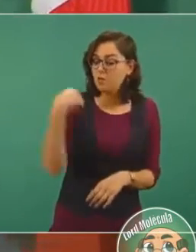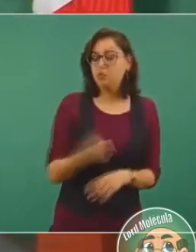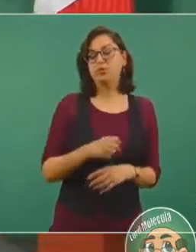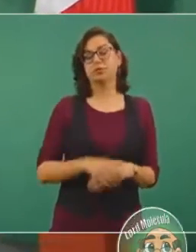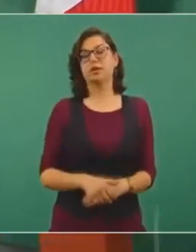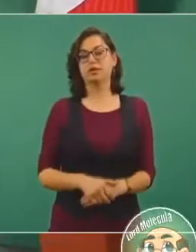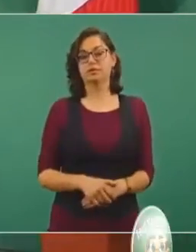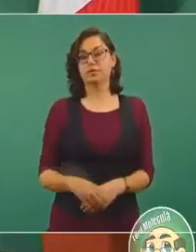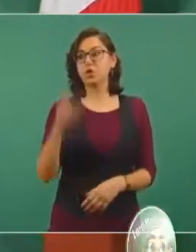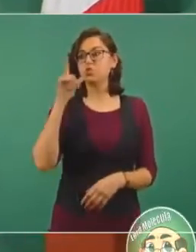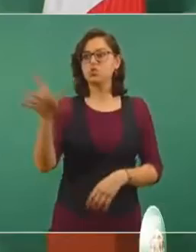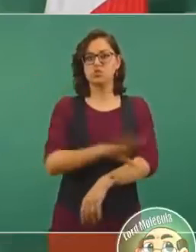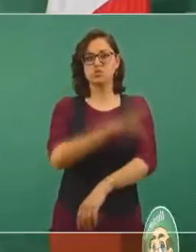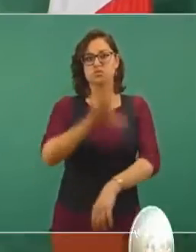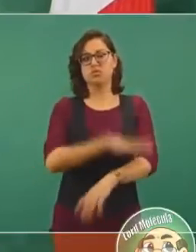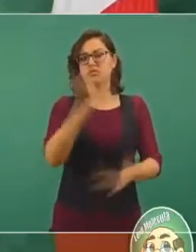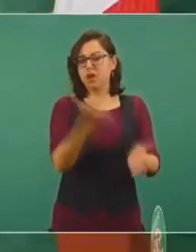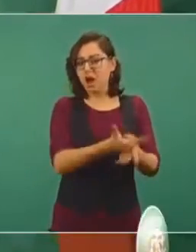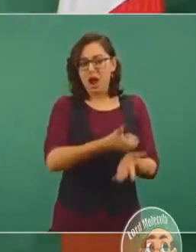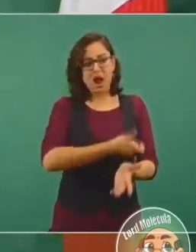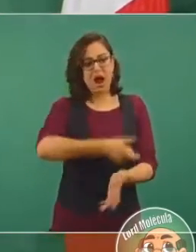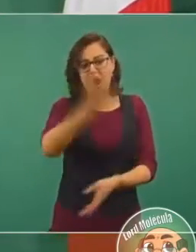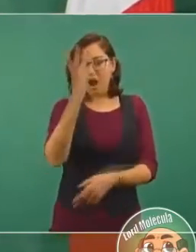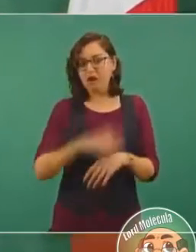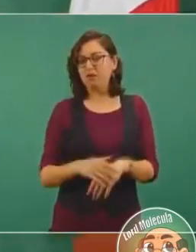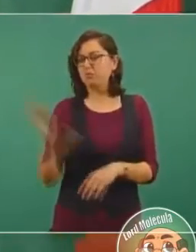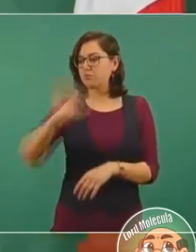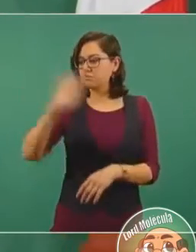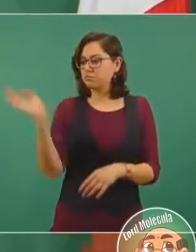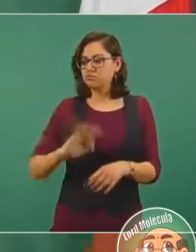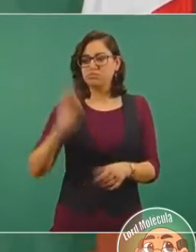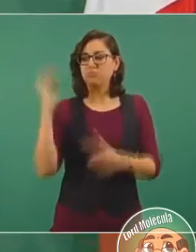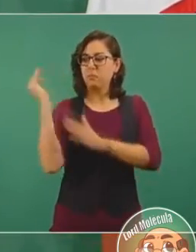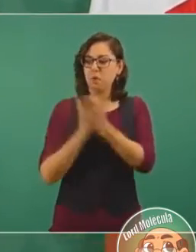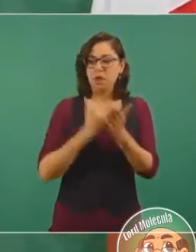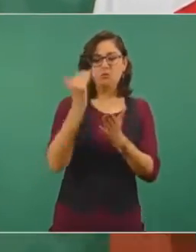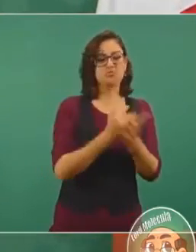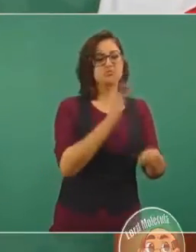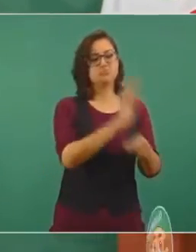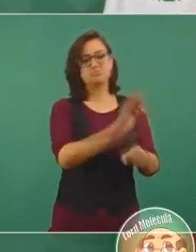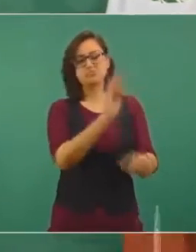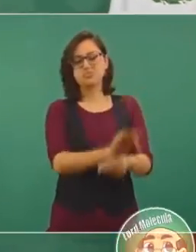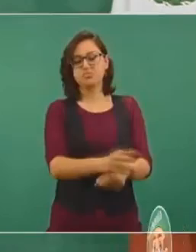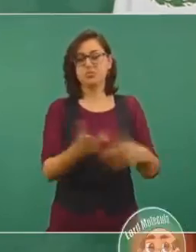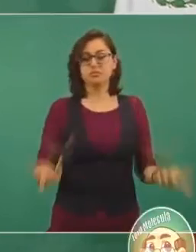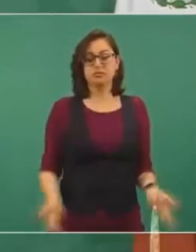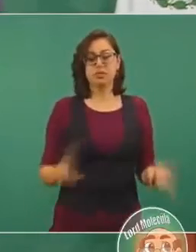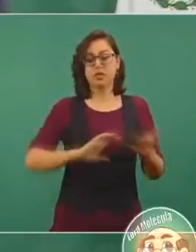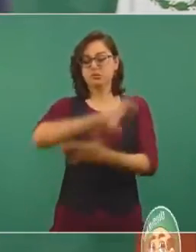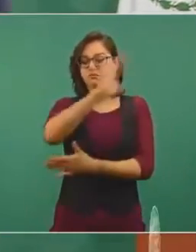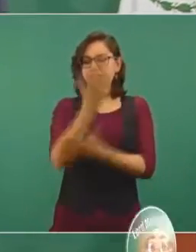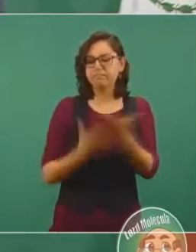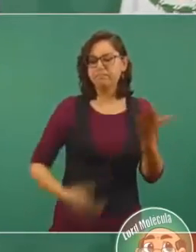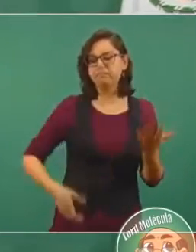Ellos fueron beneficiados con contratos leoninos. ¿Qué es un contrato